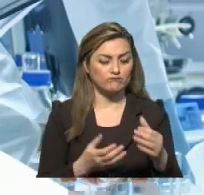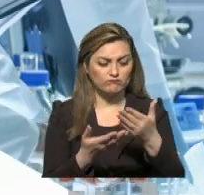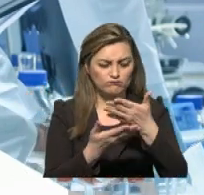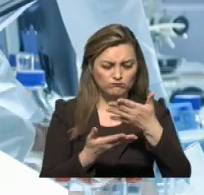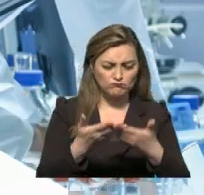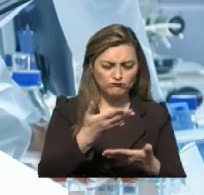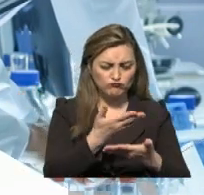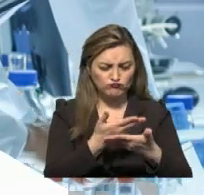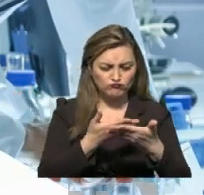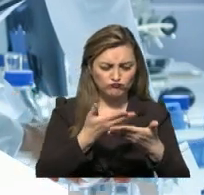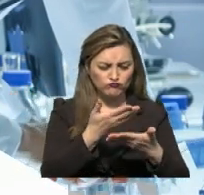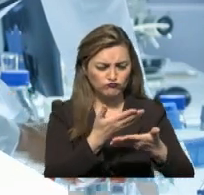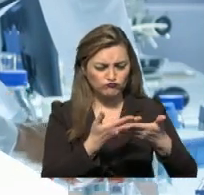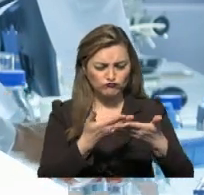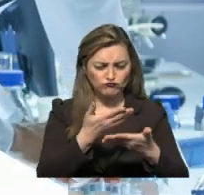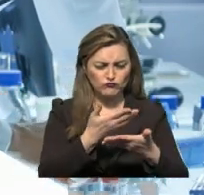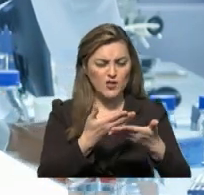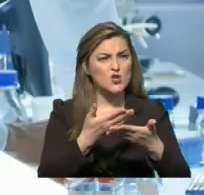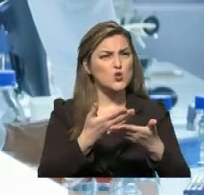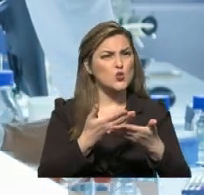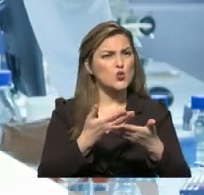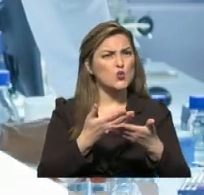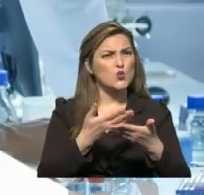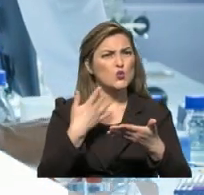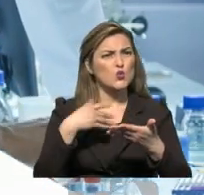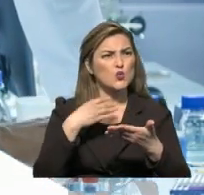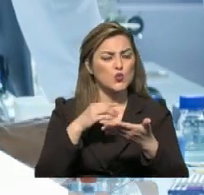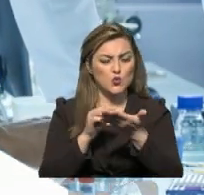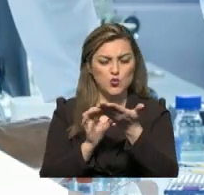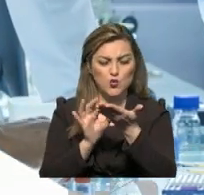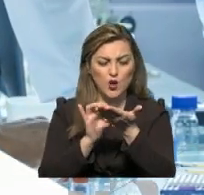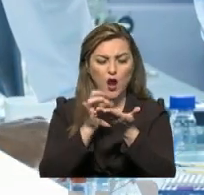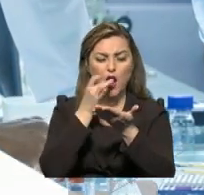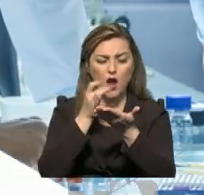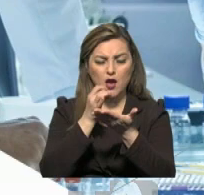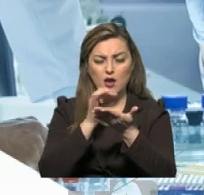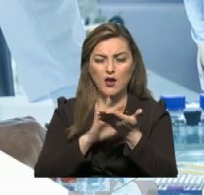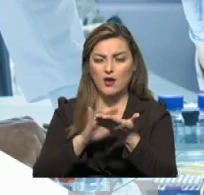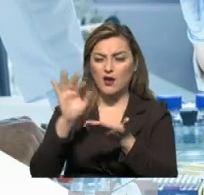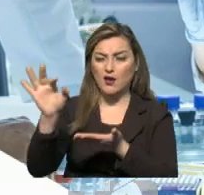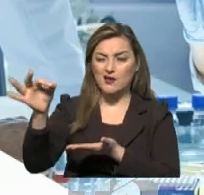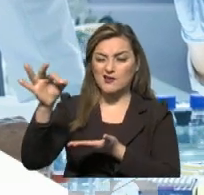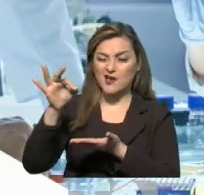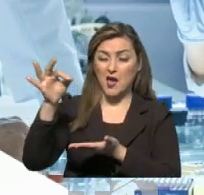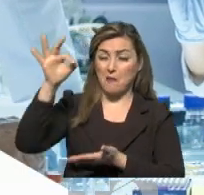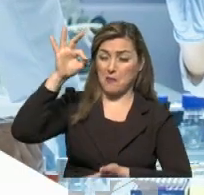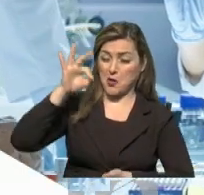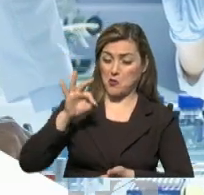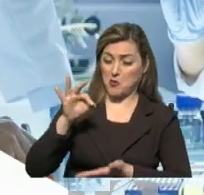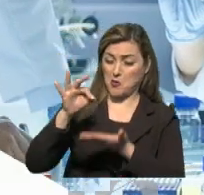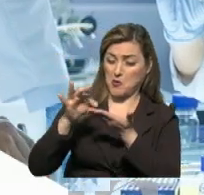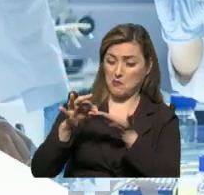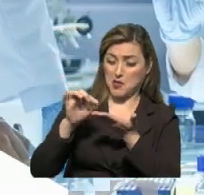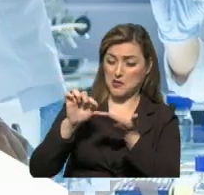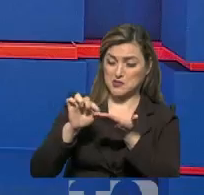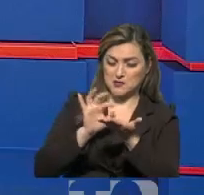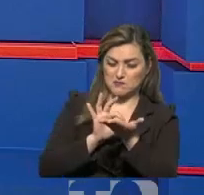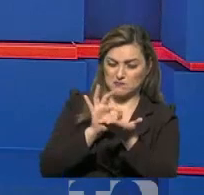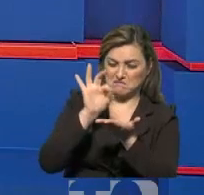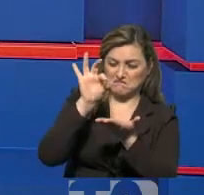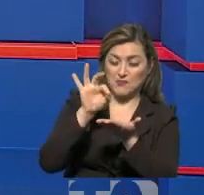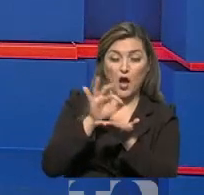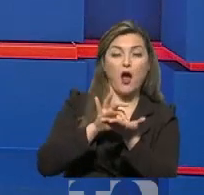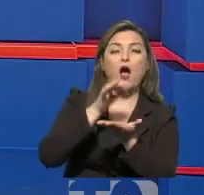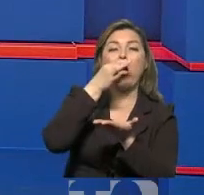potente inhibidor de la famosa proteasa que tiene actividad antiviral contra el SARS-CoV-2. Este medicamento podría